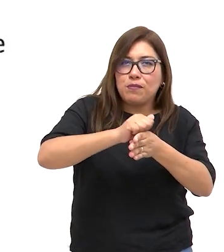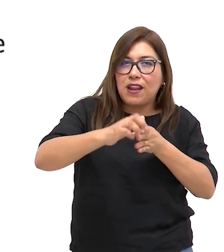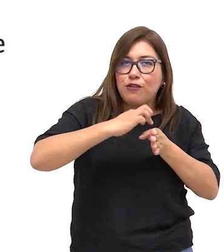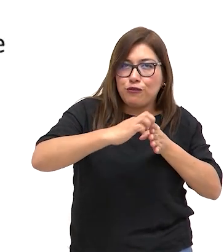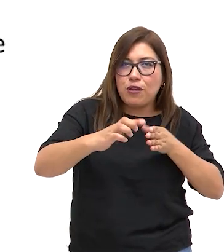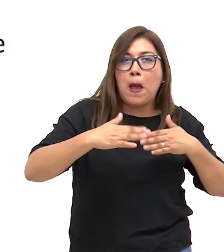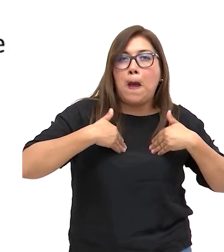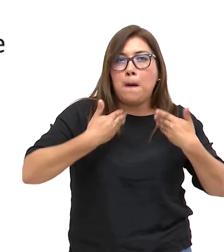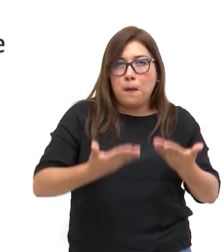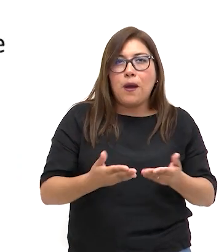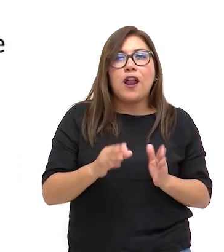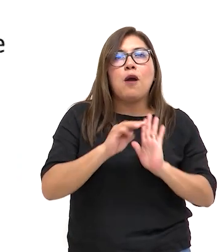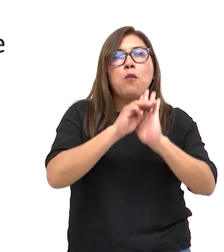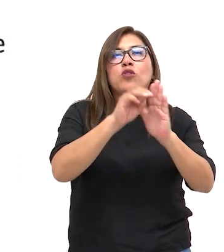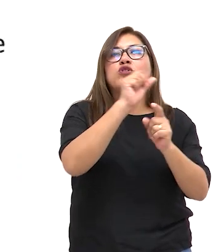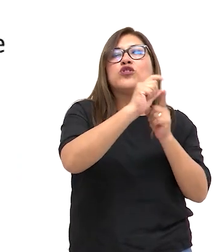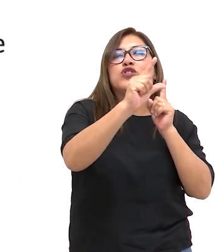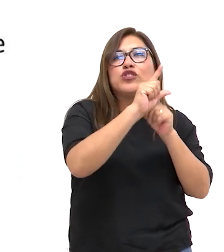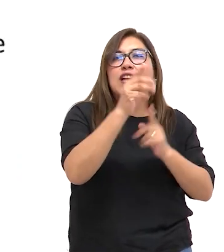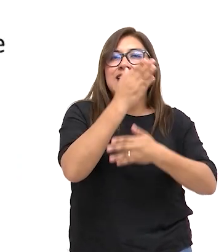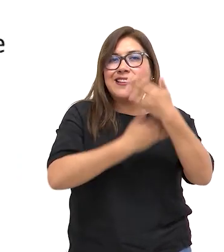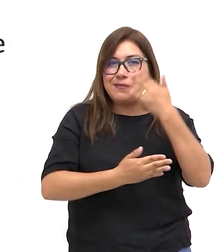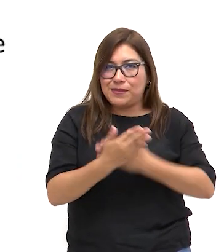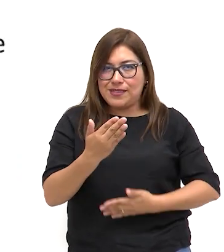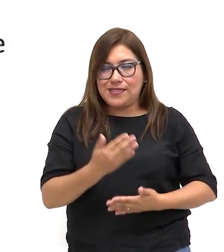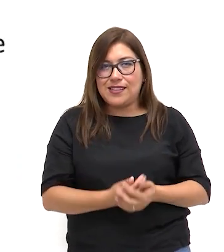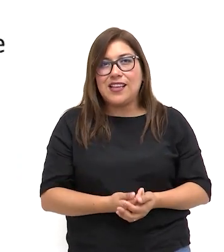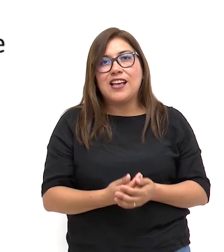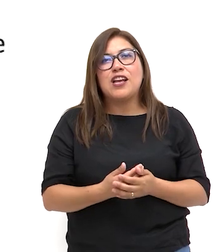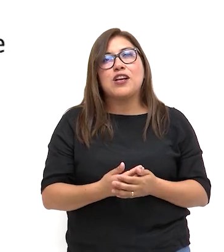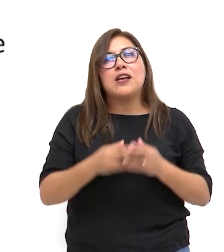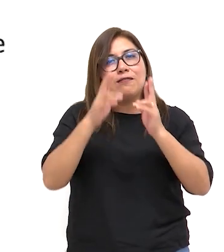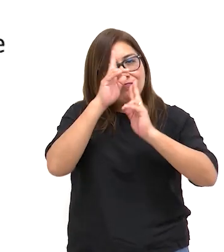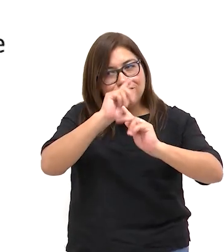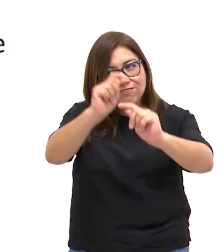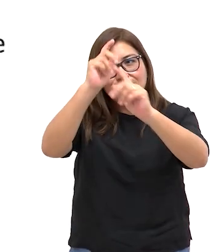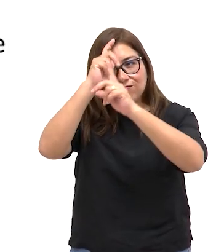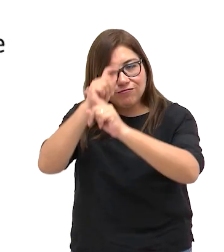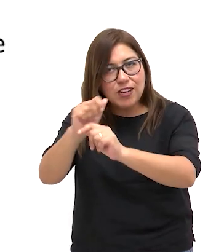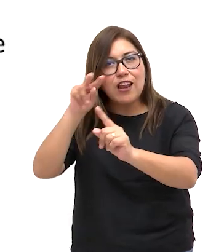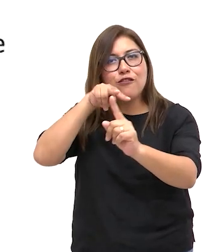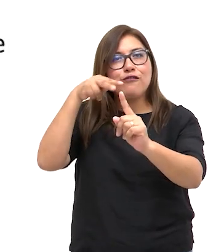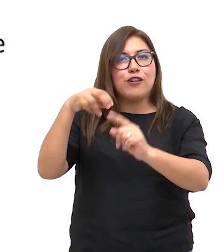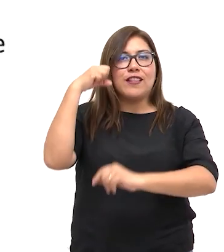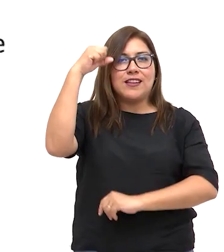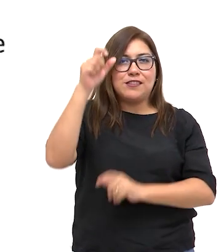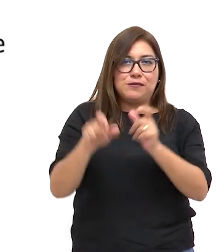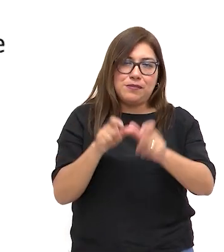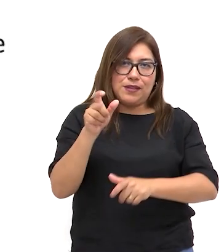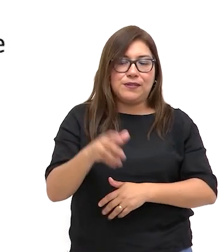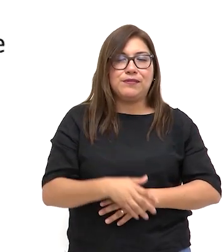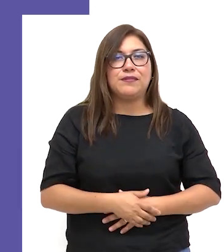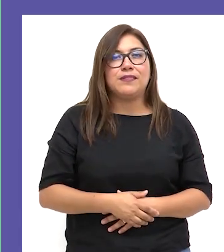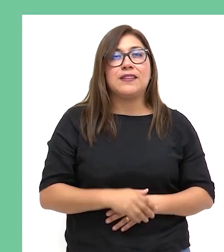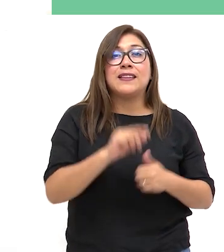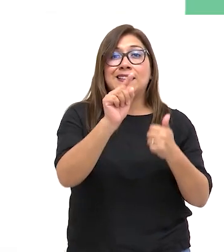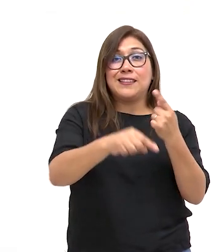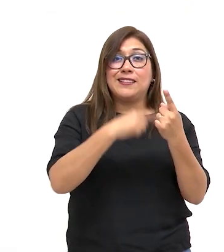que tu práctica profesional se base en un modelo social de la discapacidad, respetando el enfoque de derechos humanos.